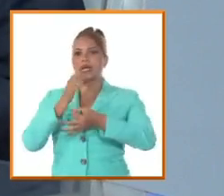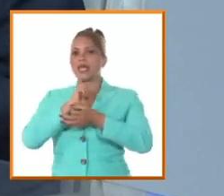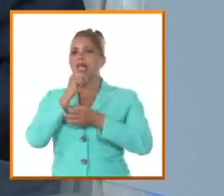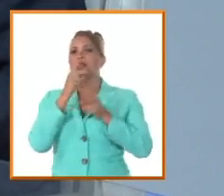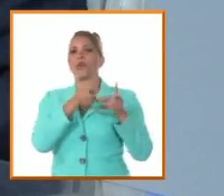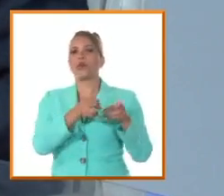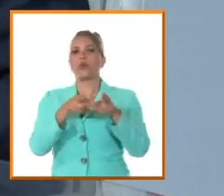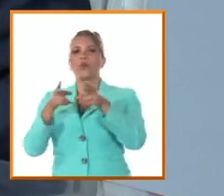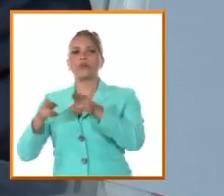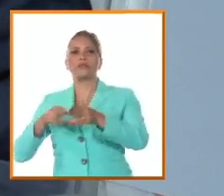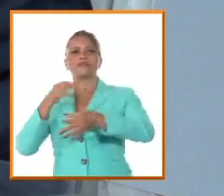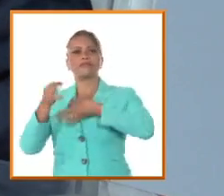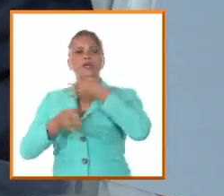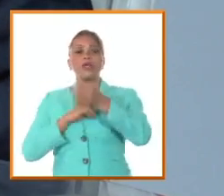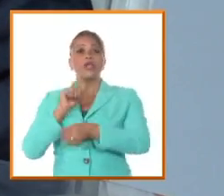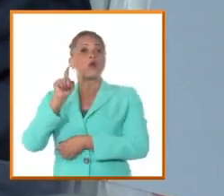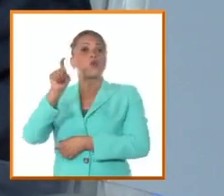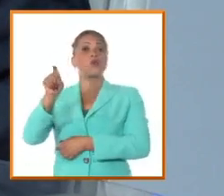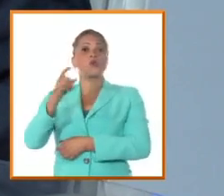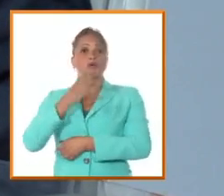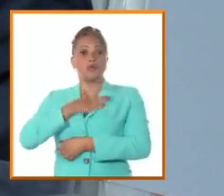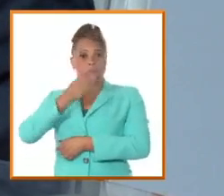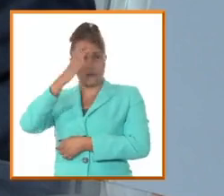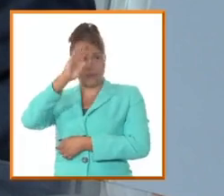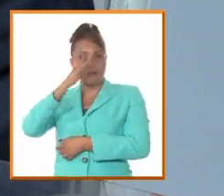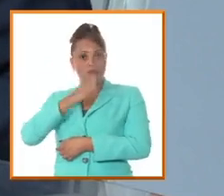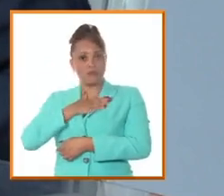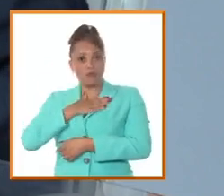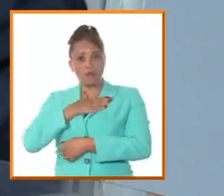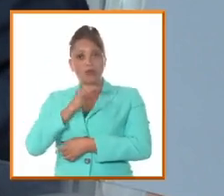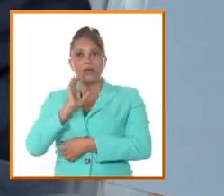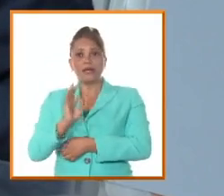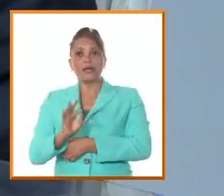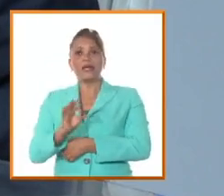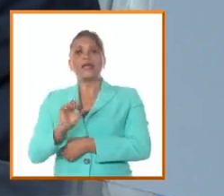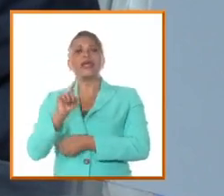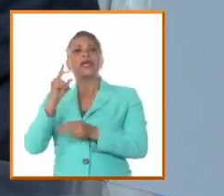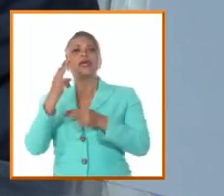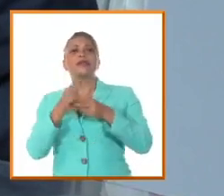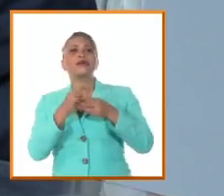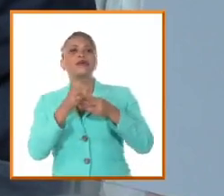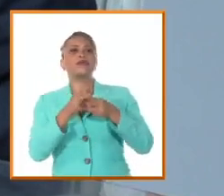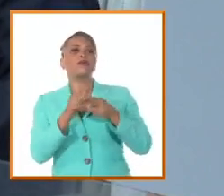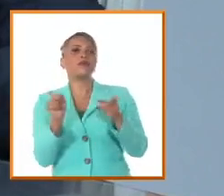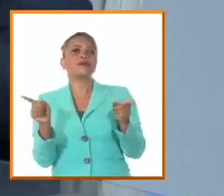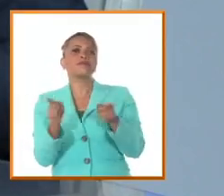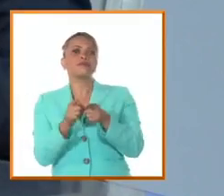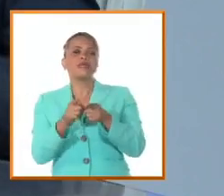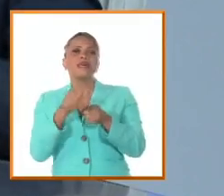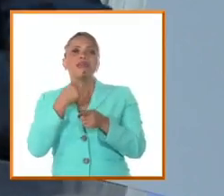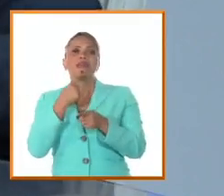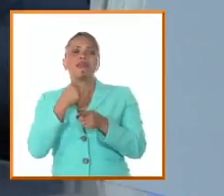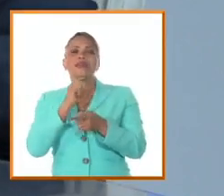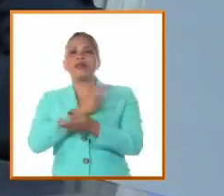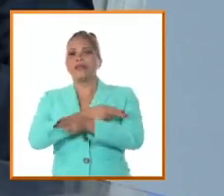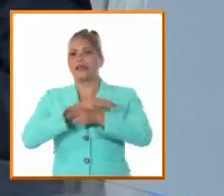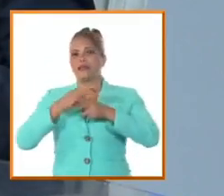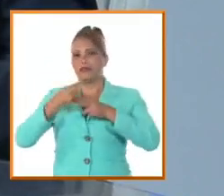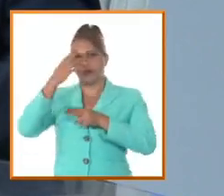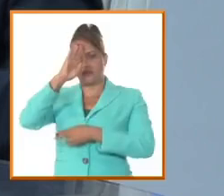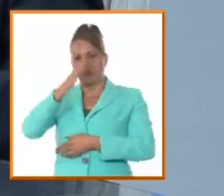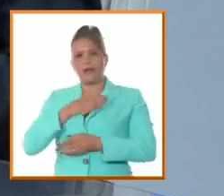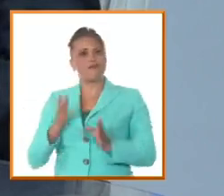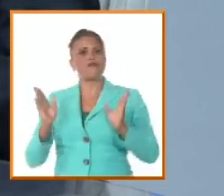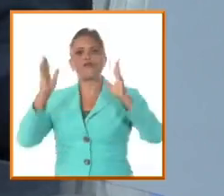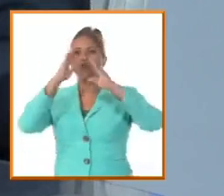documental, es la única en nuestro país cuyo gentilicio es el de un prócer de nuestra historia. Ninguna otra